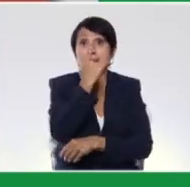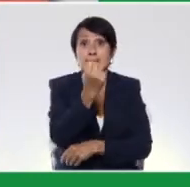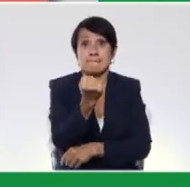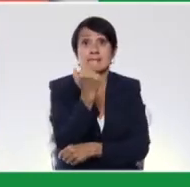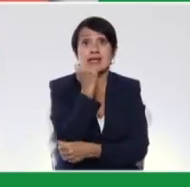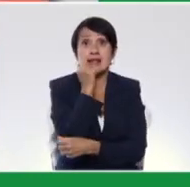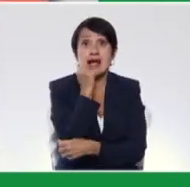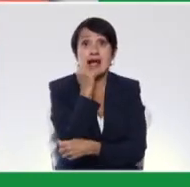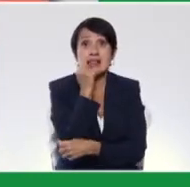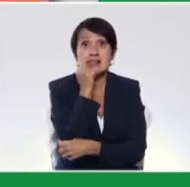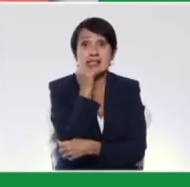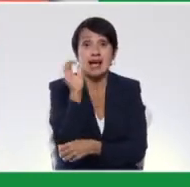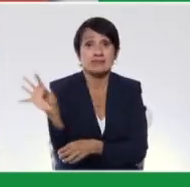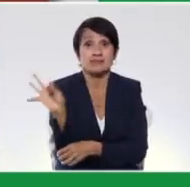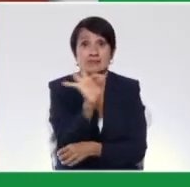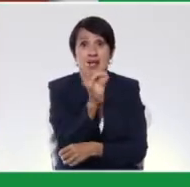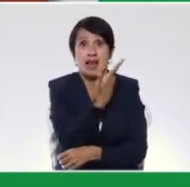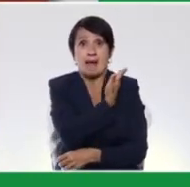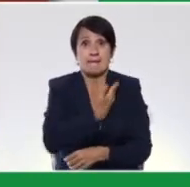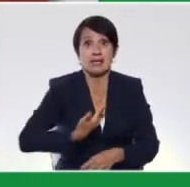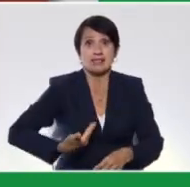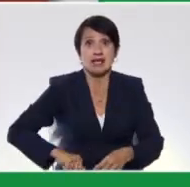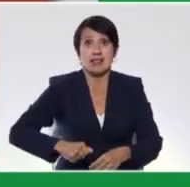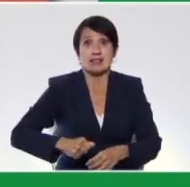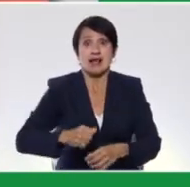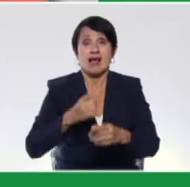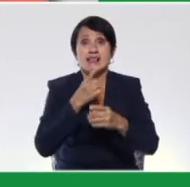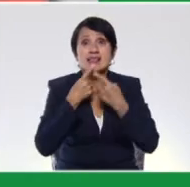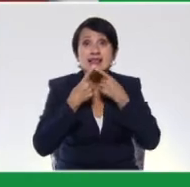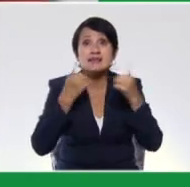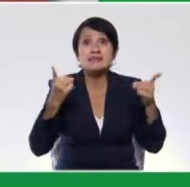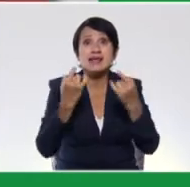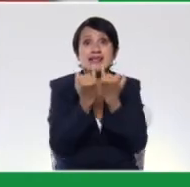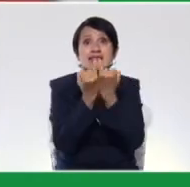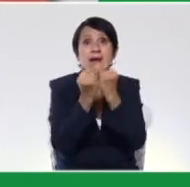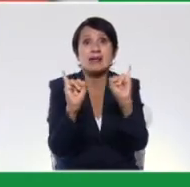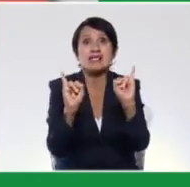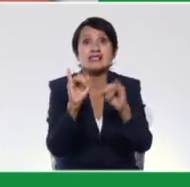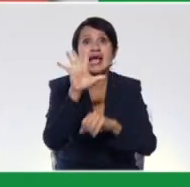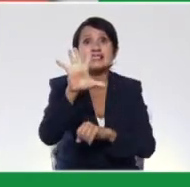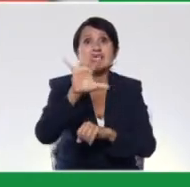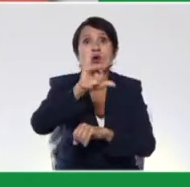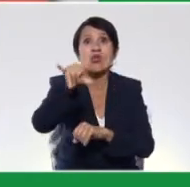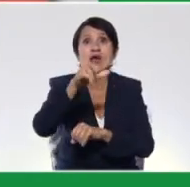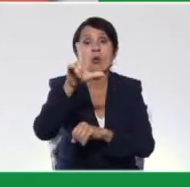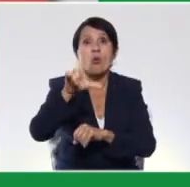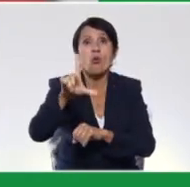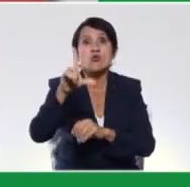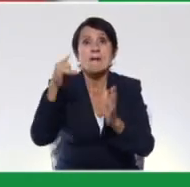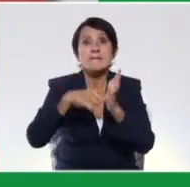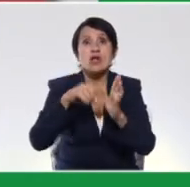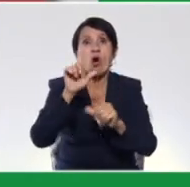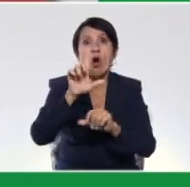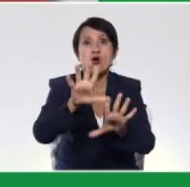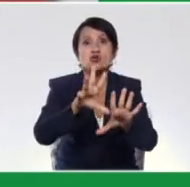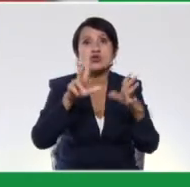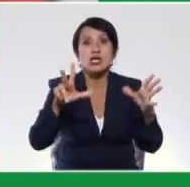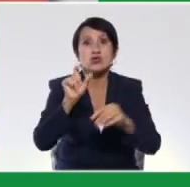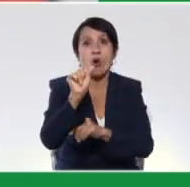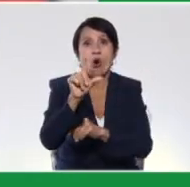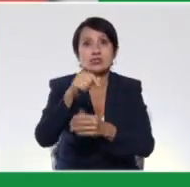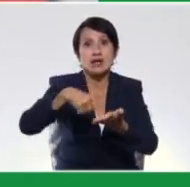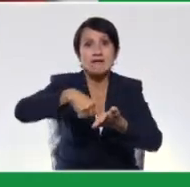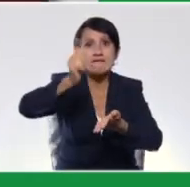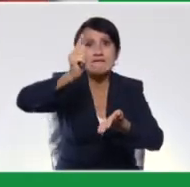quien asumió la presidencia después de declarada la independencia el 5 de julio de 1811, tenga que